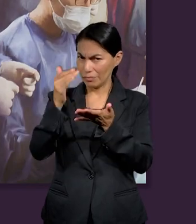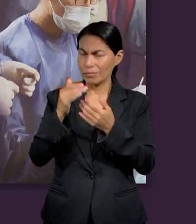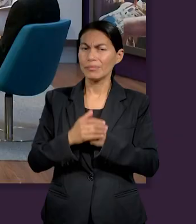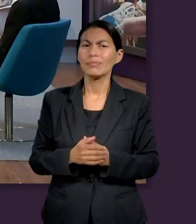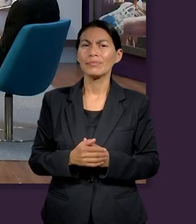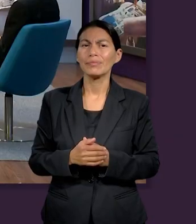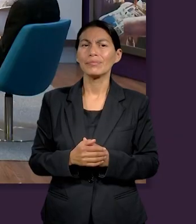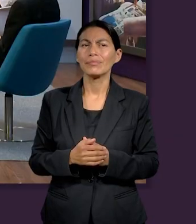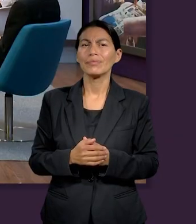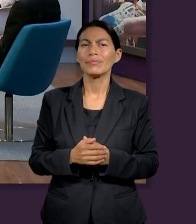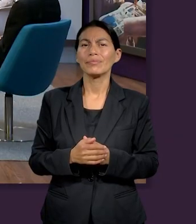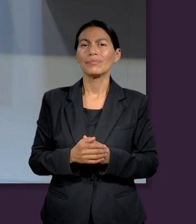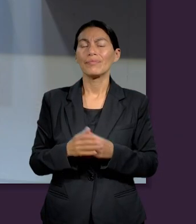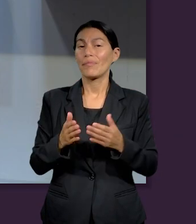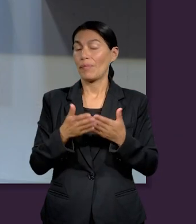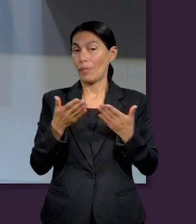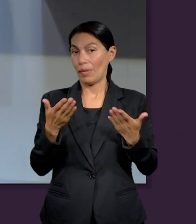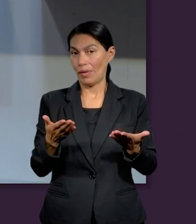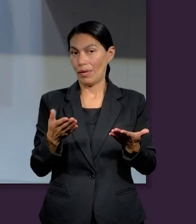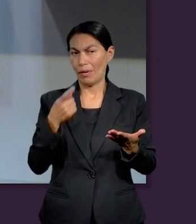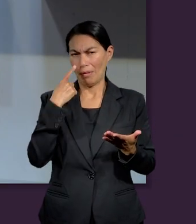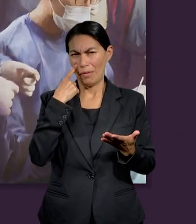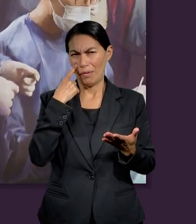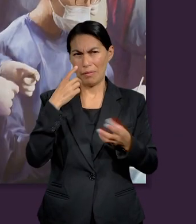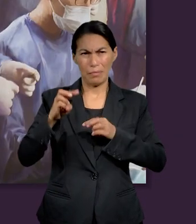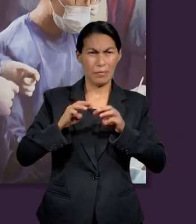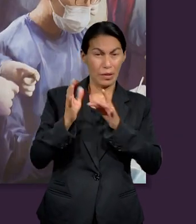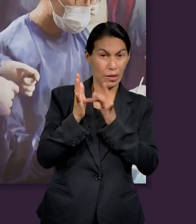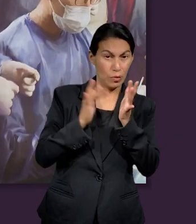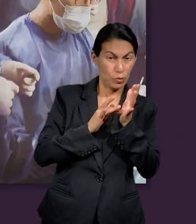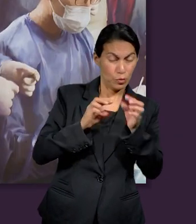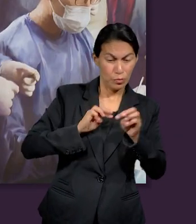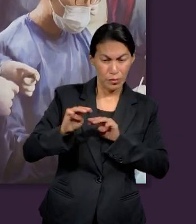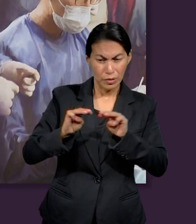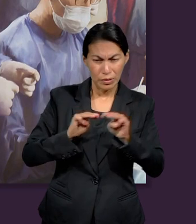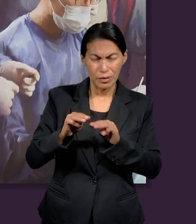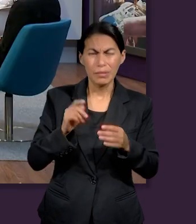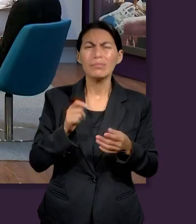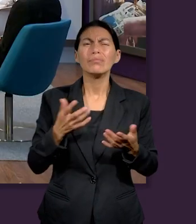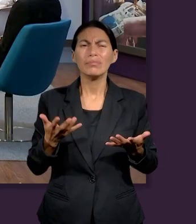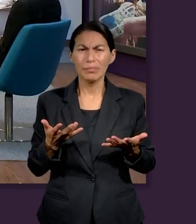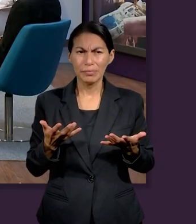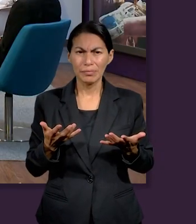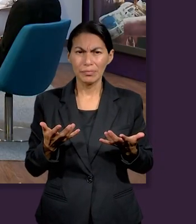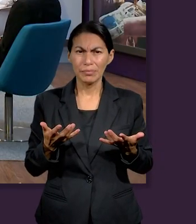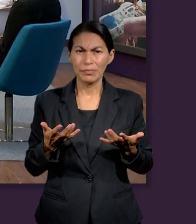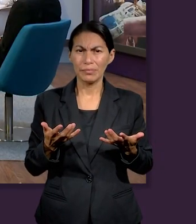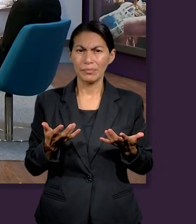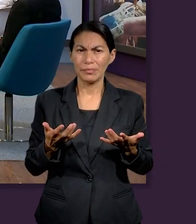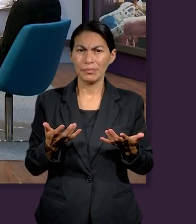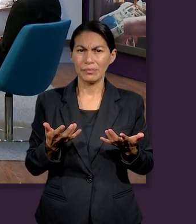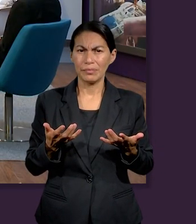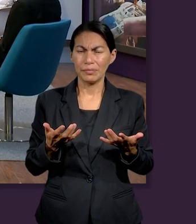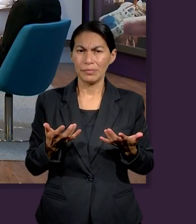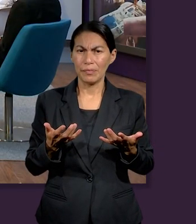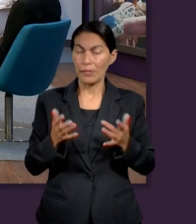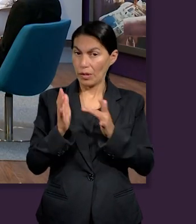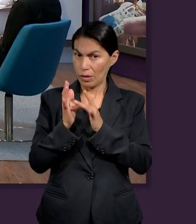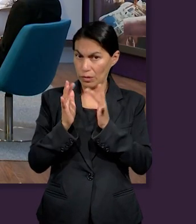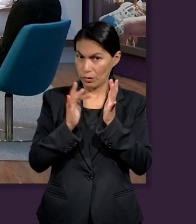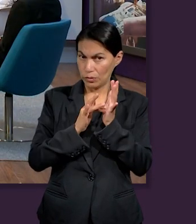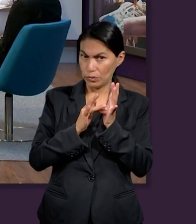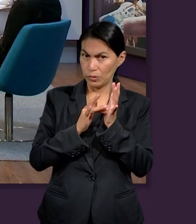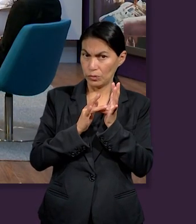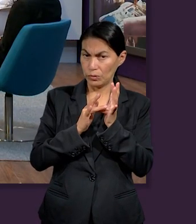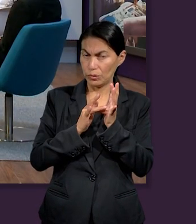tierra. Muy bien, gracias. Vamos entonces a la vida y el ministerio de Jesús, ubicarnos en esa